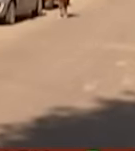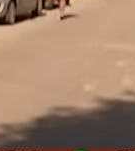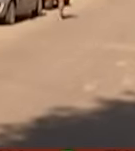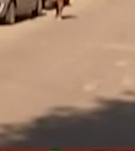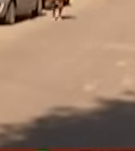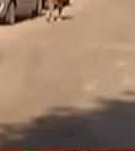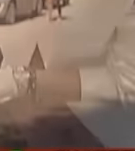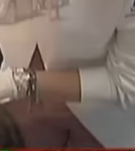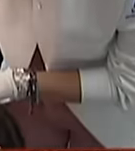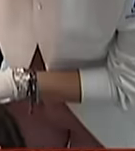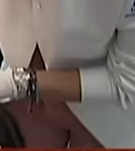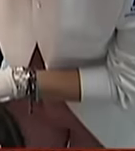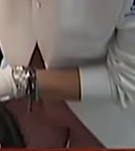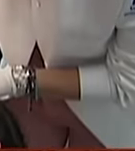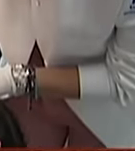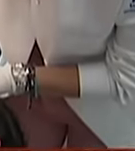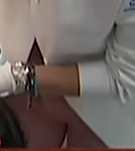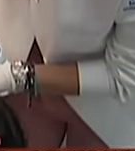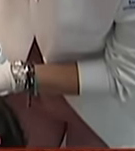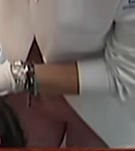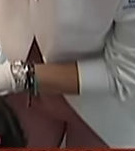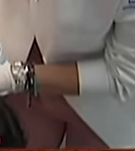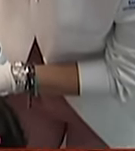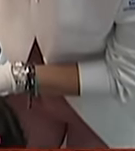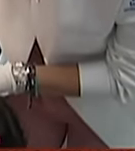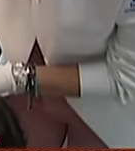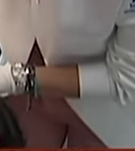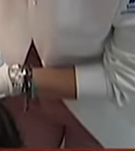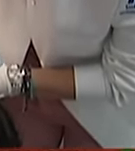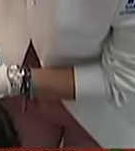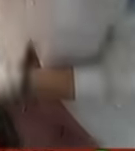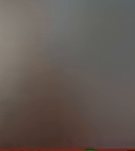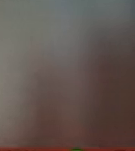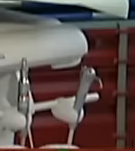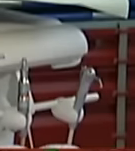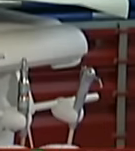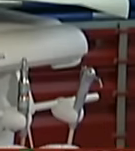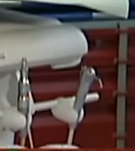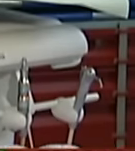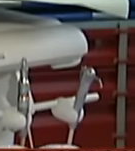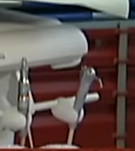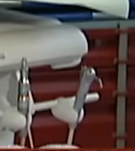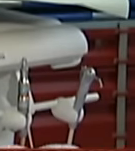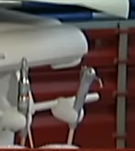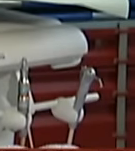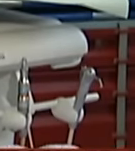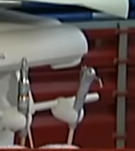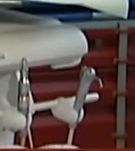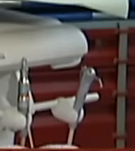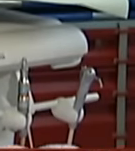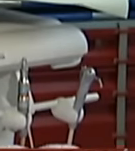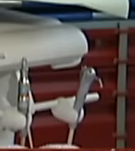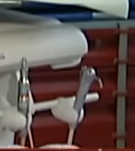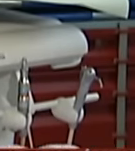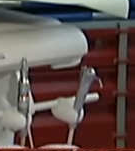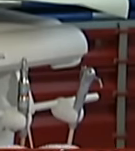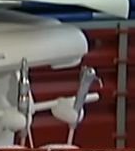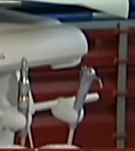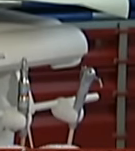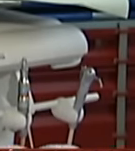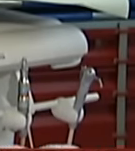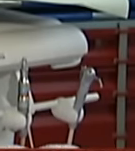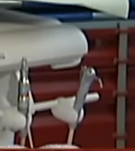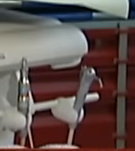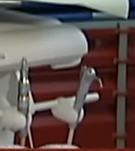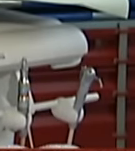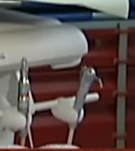única clínica en el país especializada en odontología para bebés lo que yo hice fue replicar un modelo de atención que ya